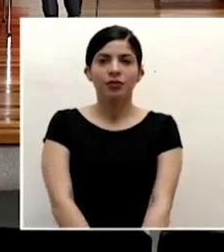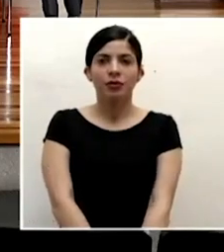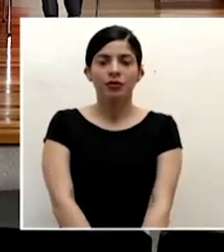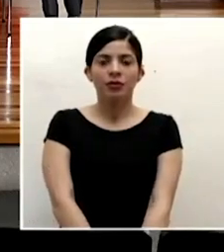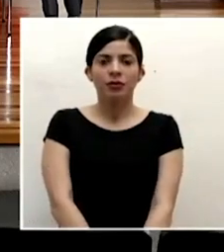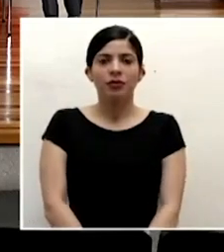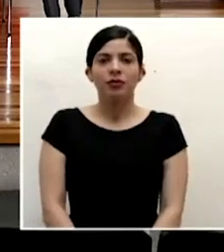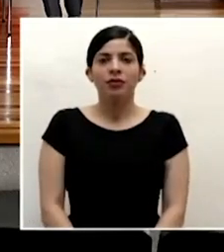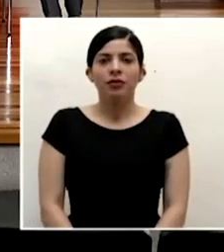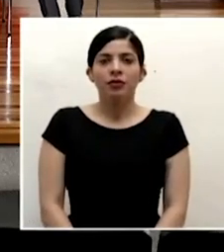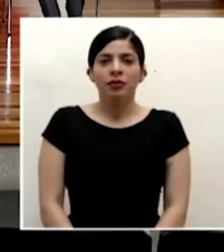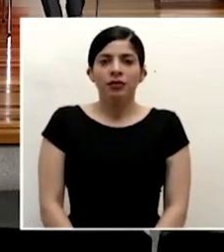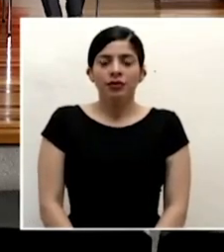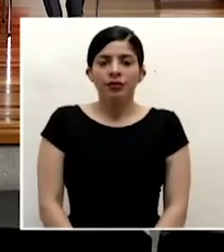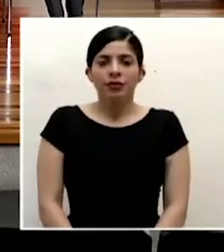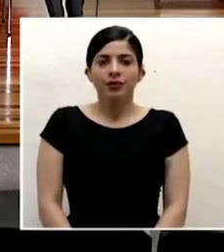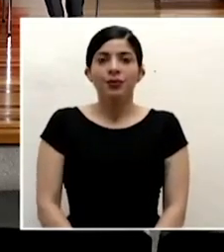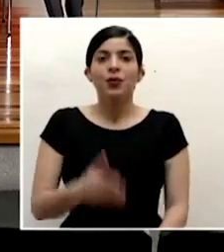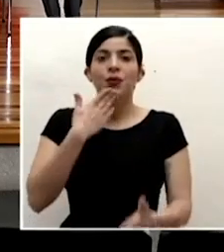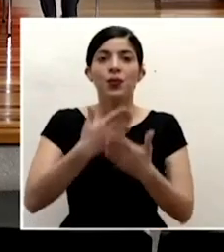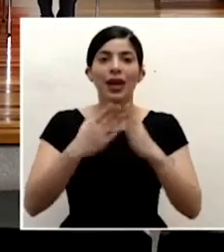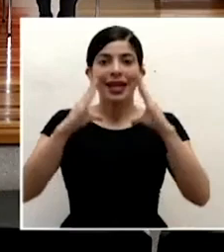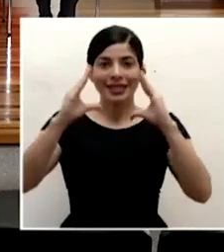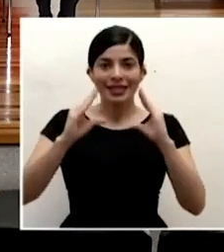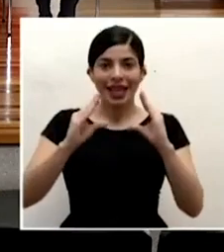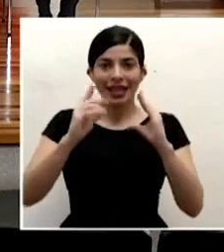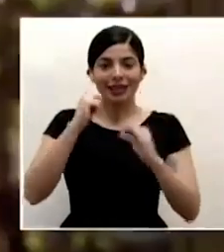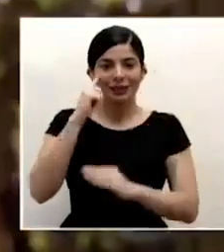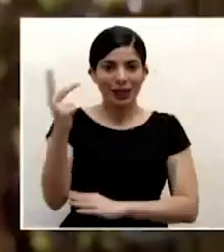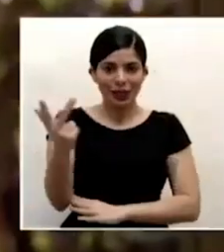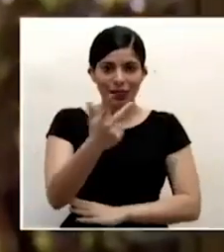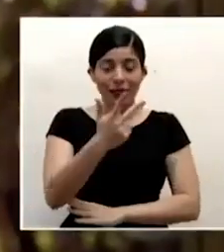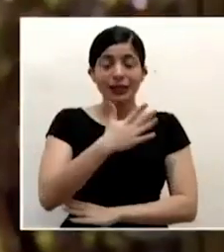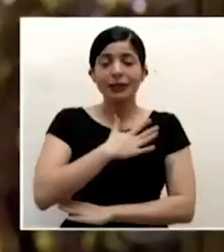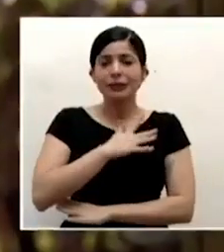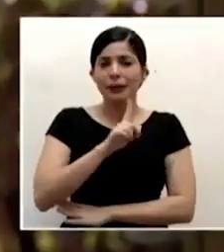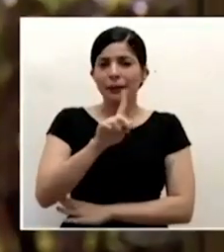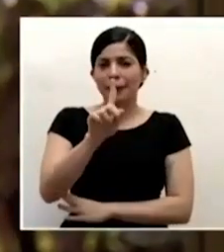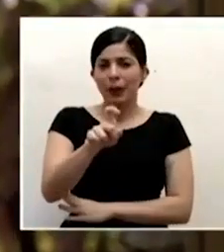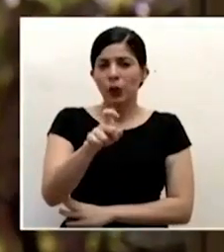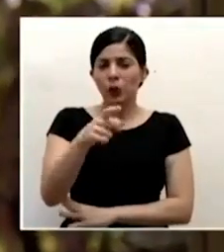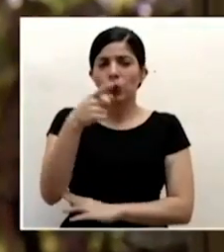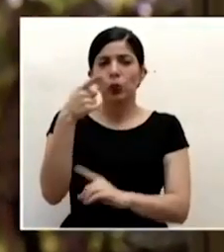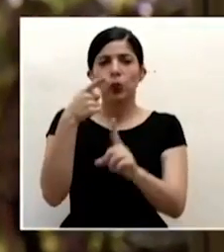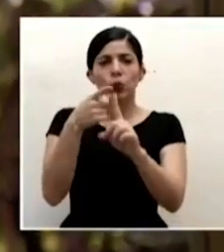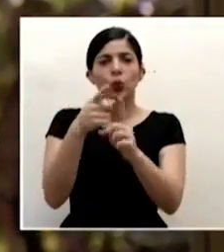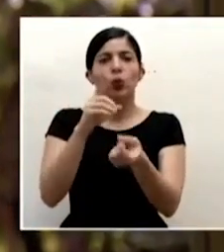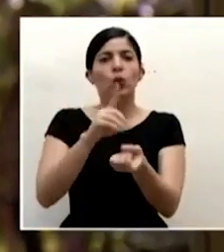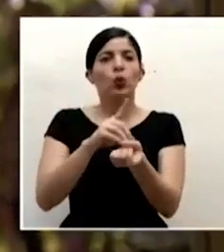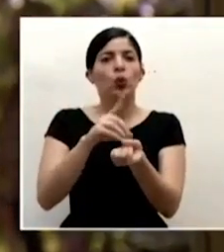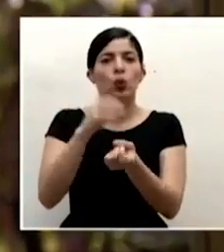muy buenas tardes para los tres mis consultas son para el doctor daniel salas don daniel en estadísticas